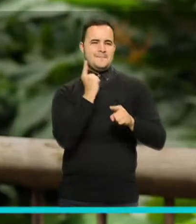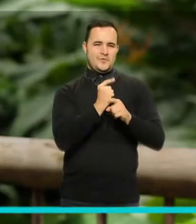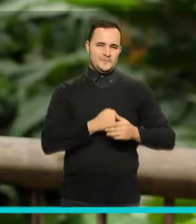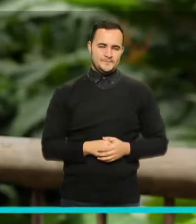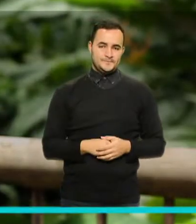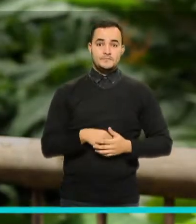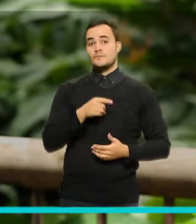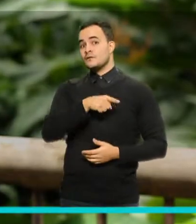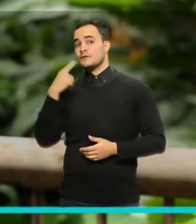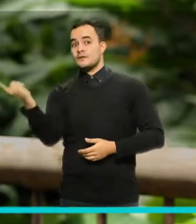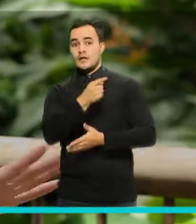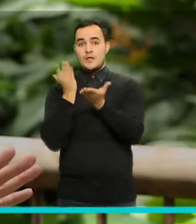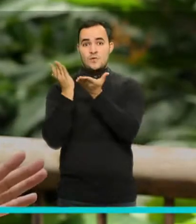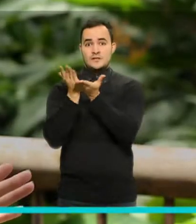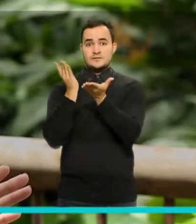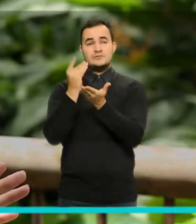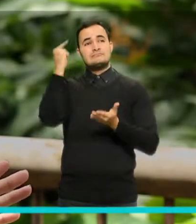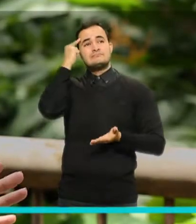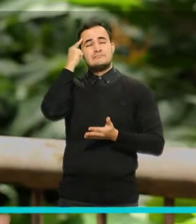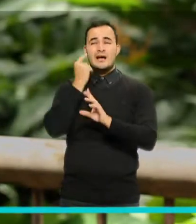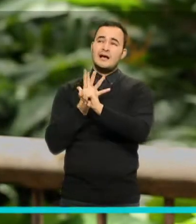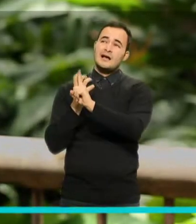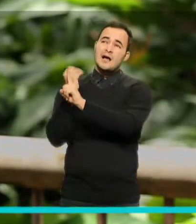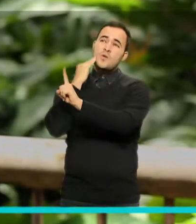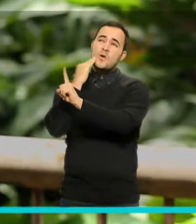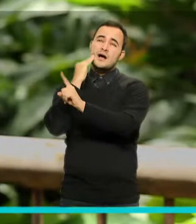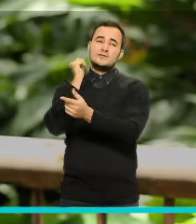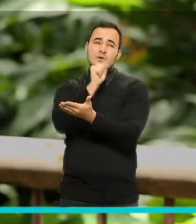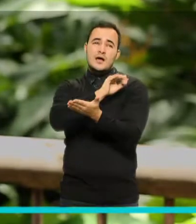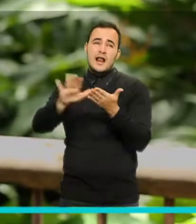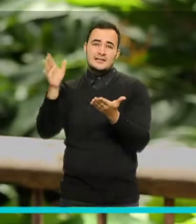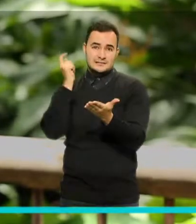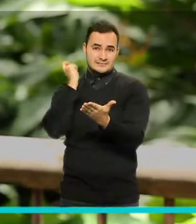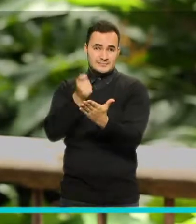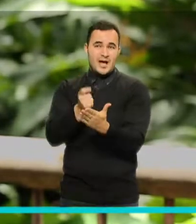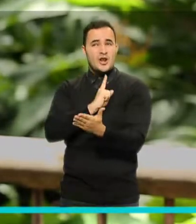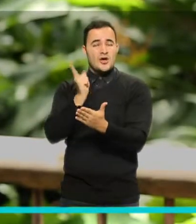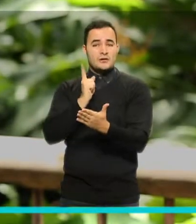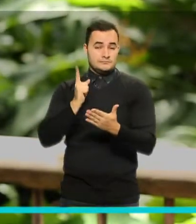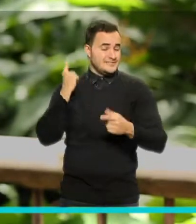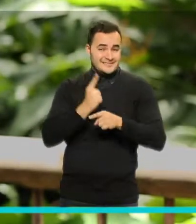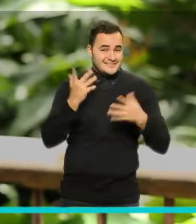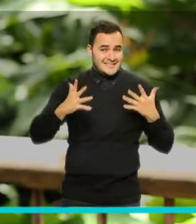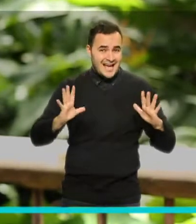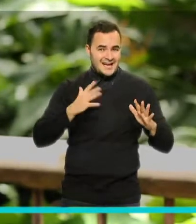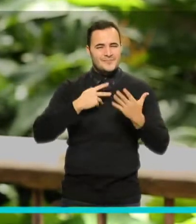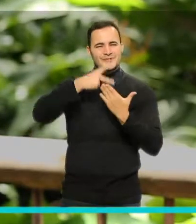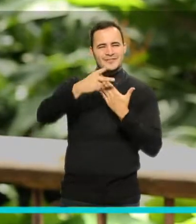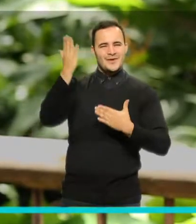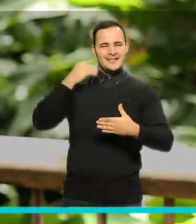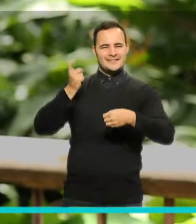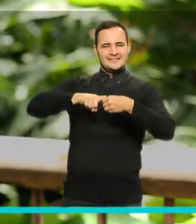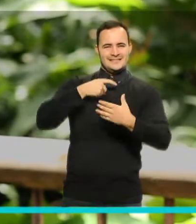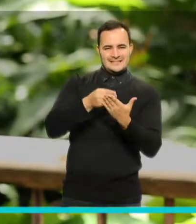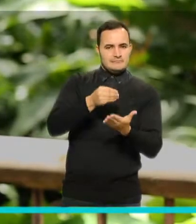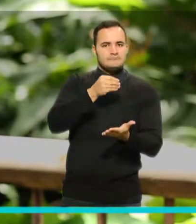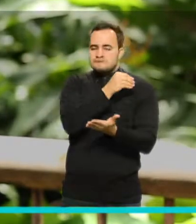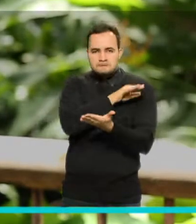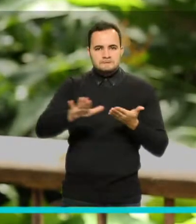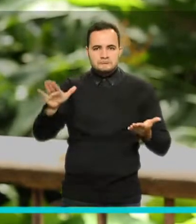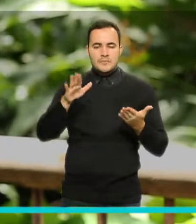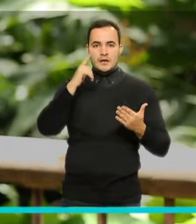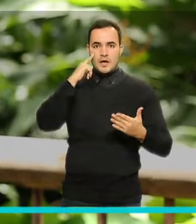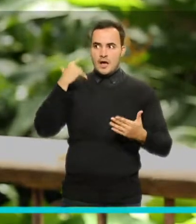en la educación dejó de ser una utopía en Medellín para convertirse en una realidad gracias a Matrícula Cero, un programa que